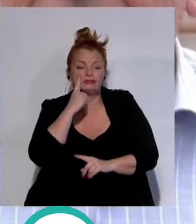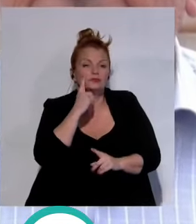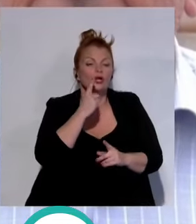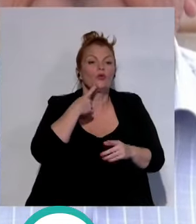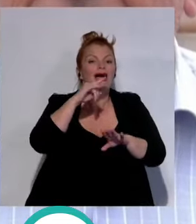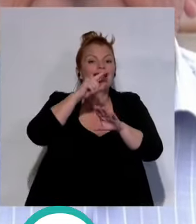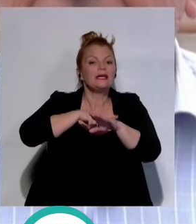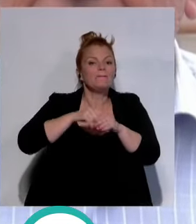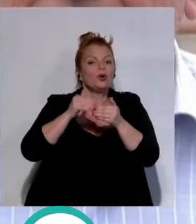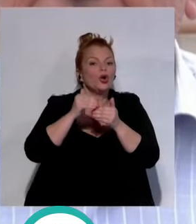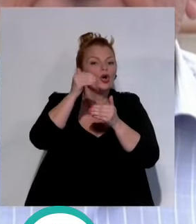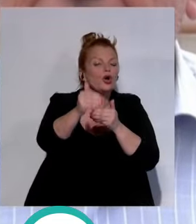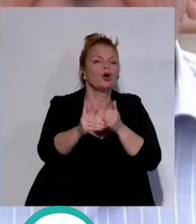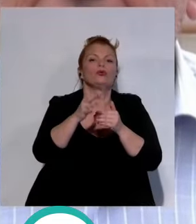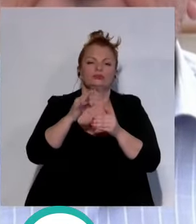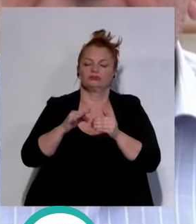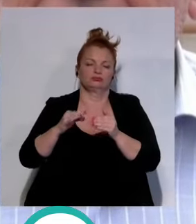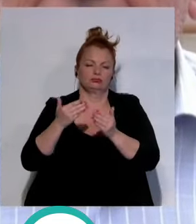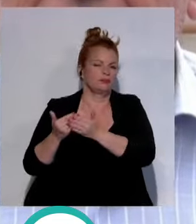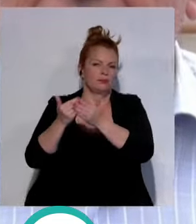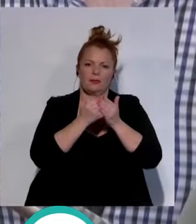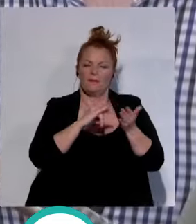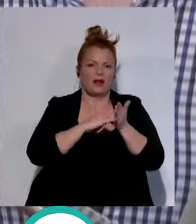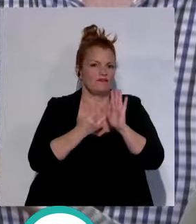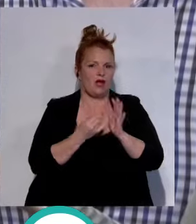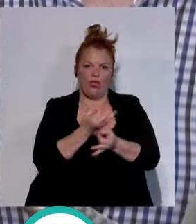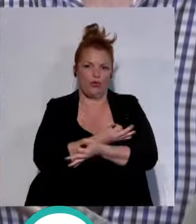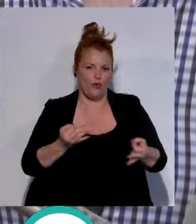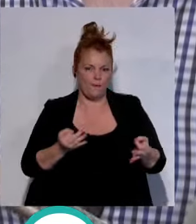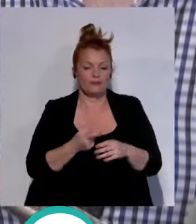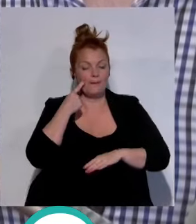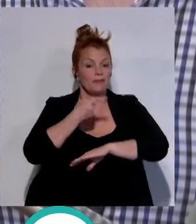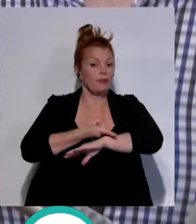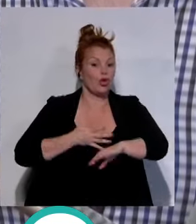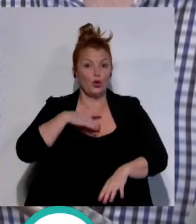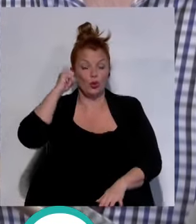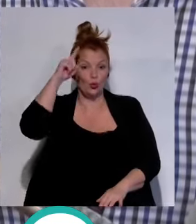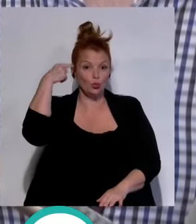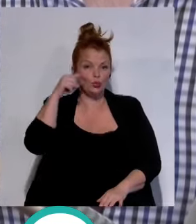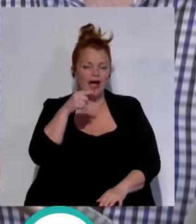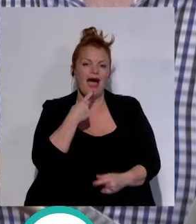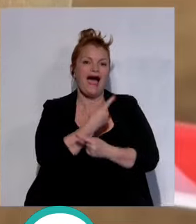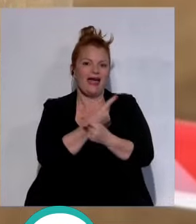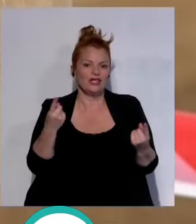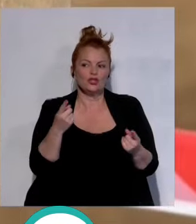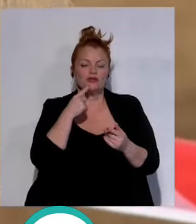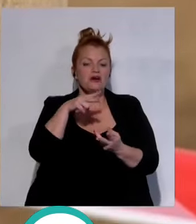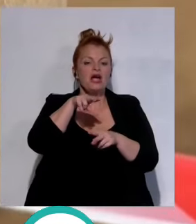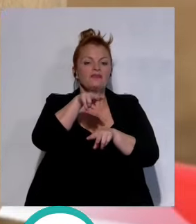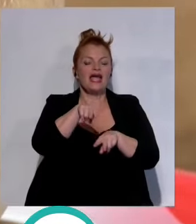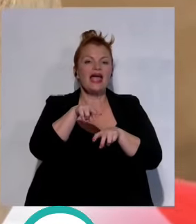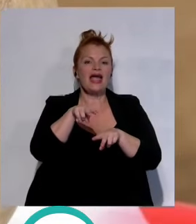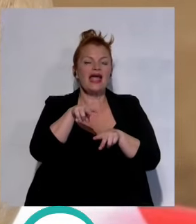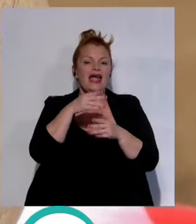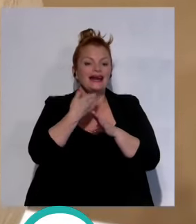planning de trabajo está totalmente estudiado y planificado por inspección de cultura lo han dicho que los restos no se van a